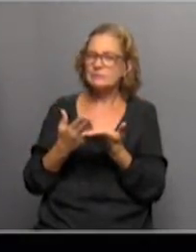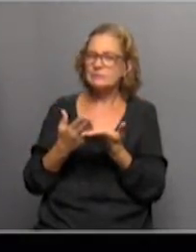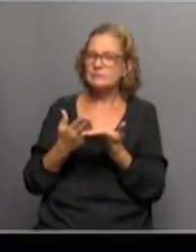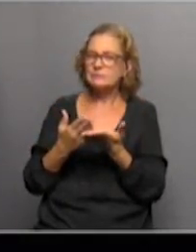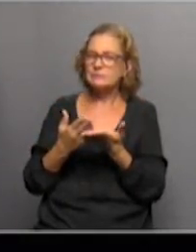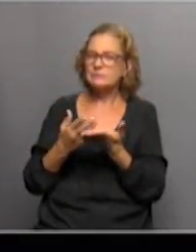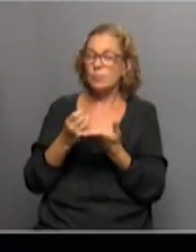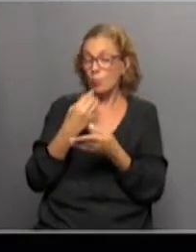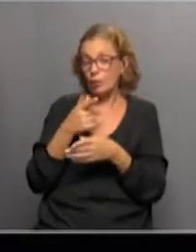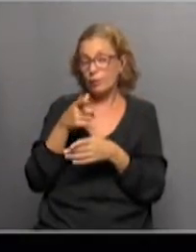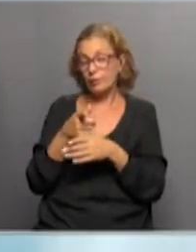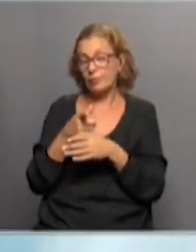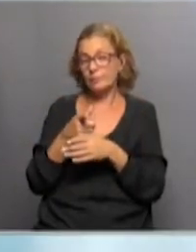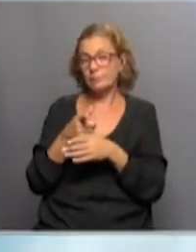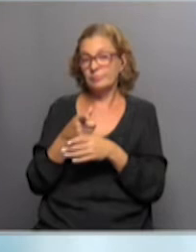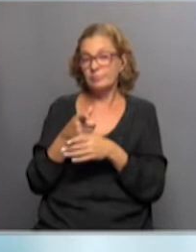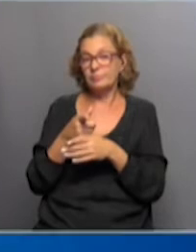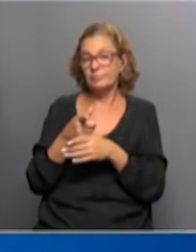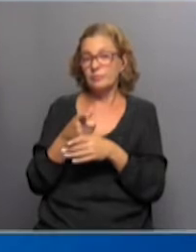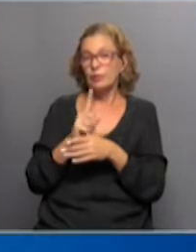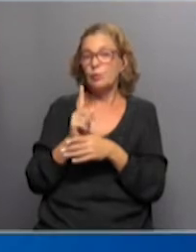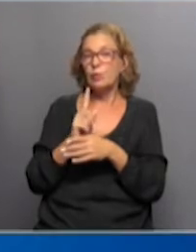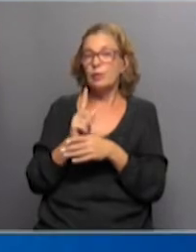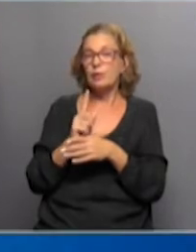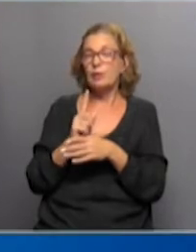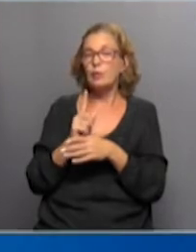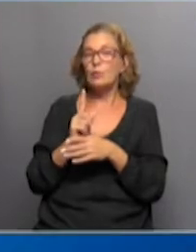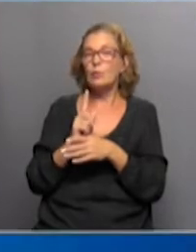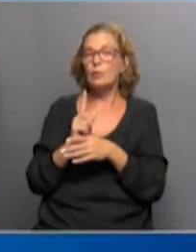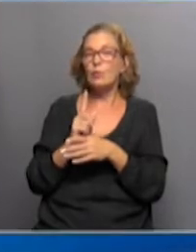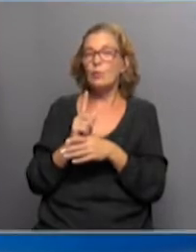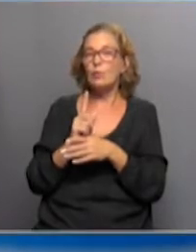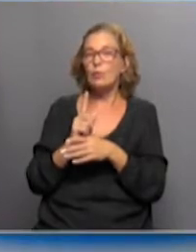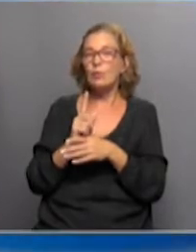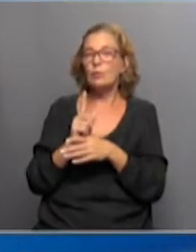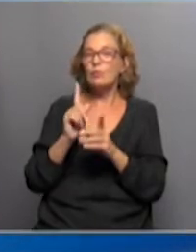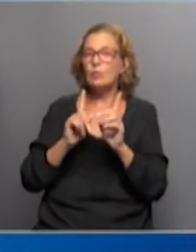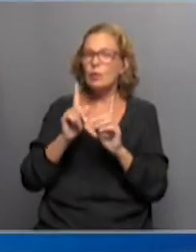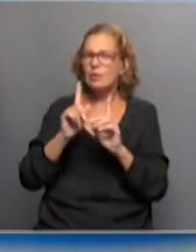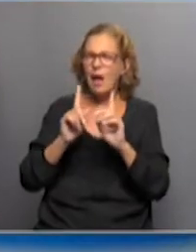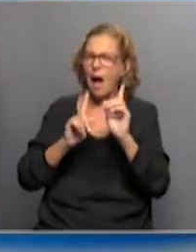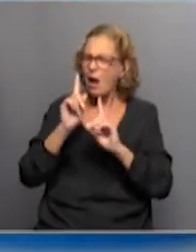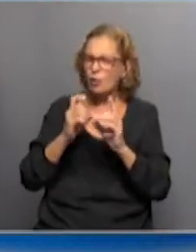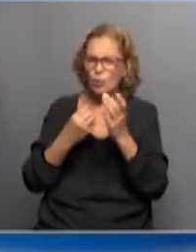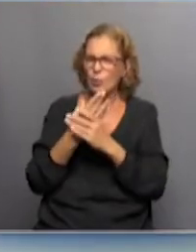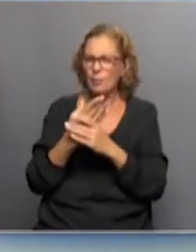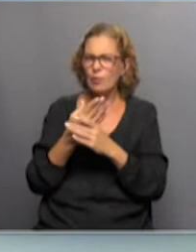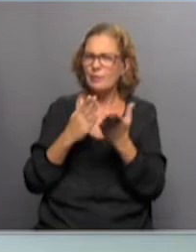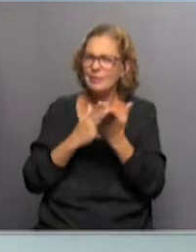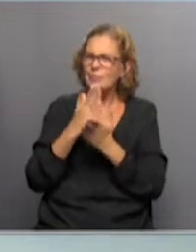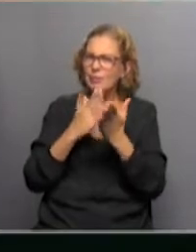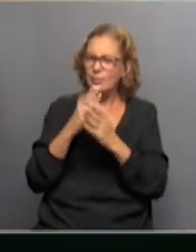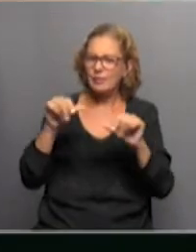Y eso, bueno, eso no es algo novedoso, eso es algo que se hace normalmente para